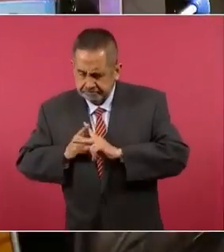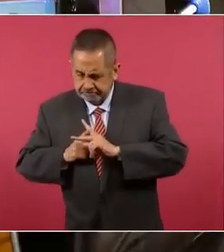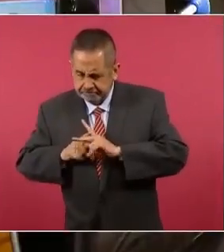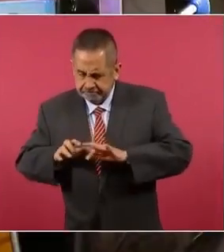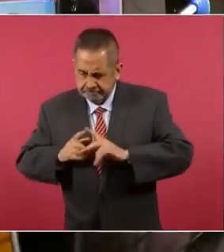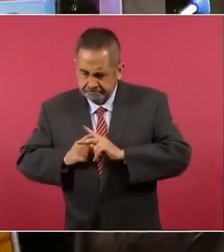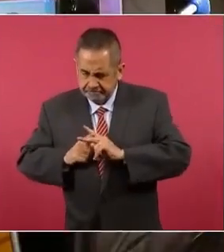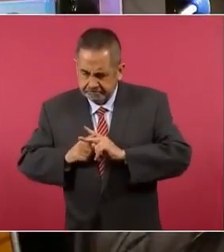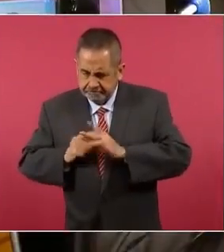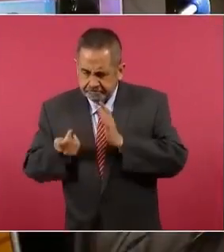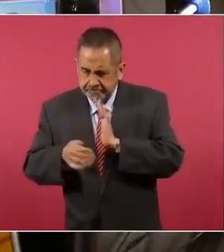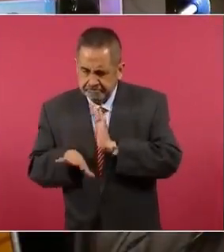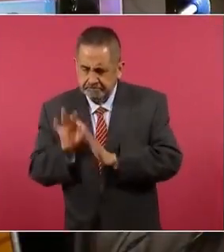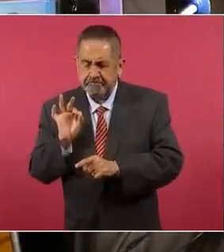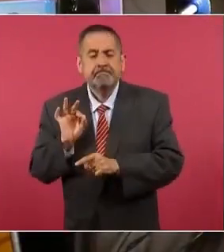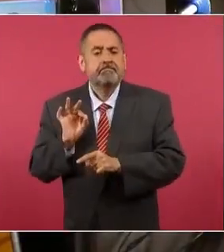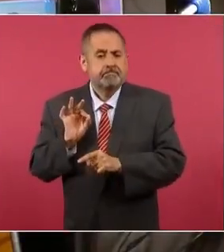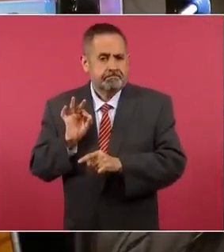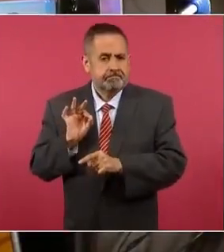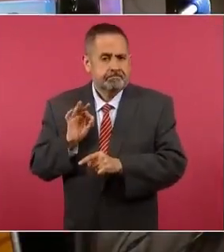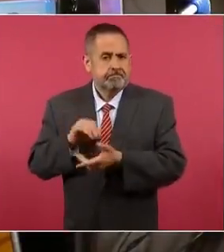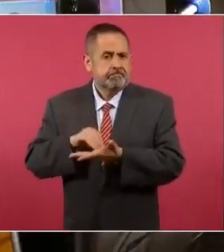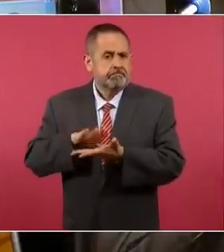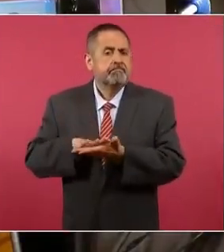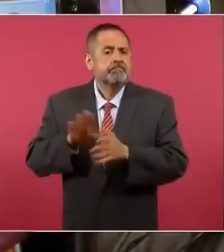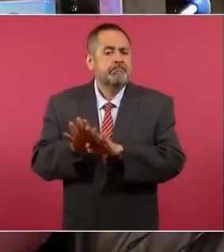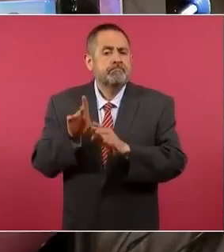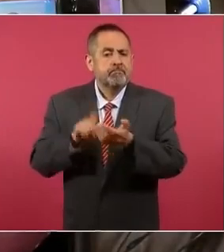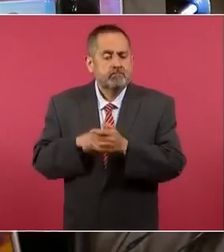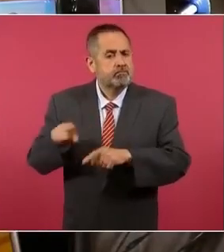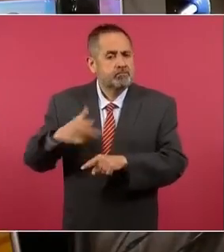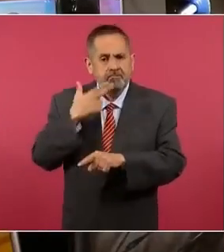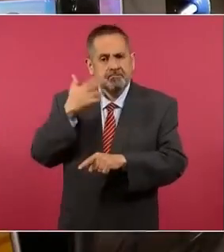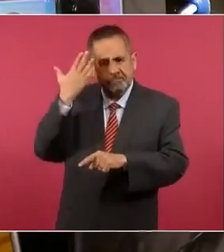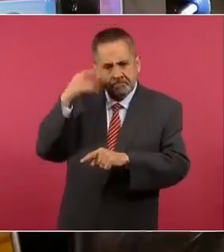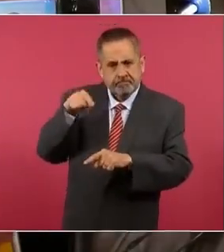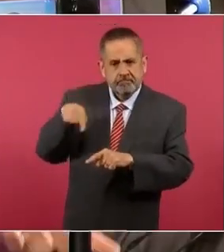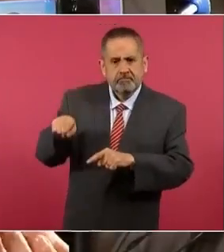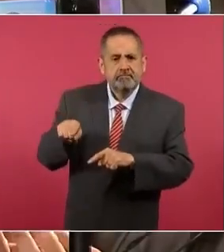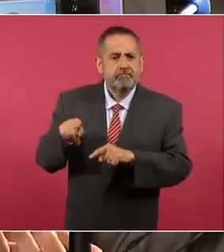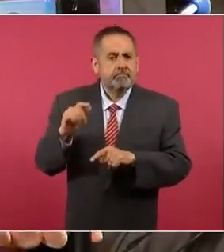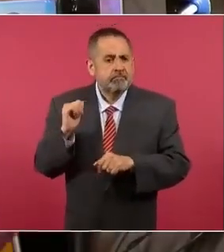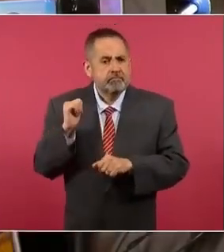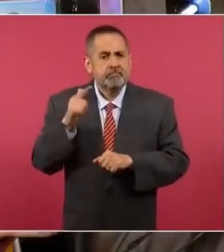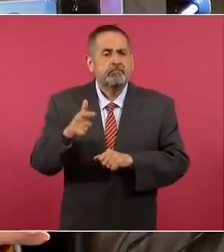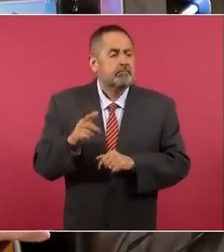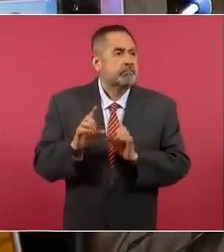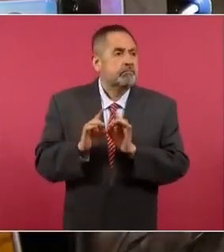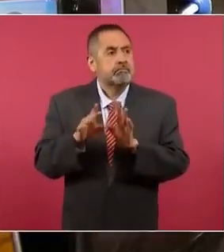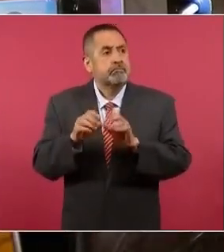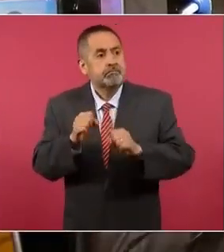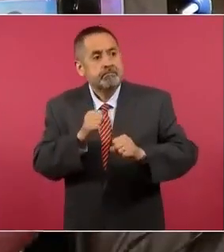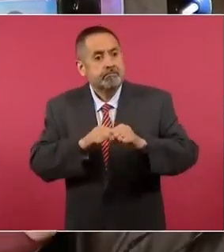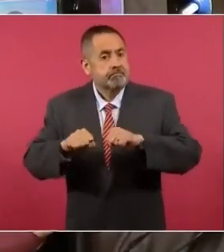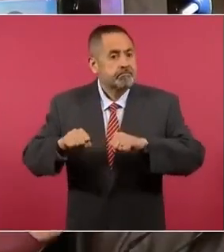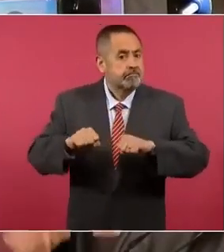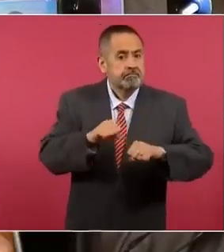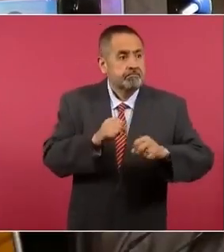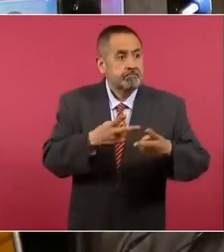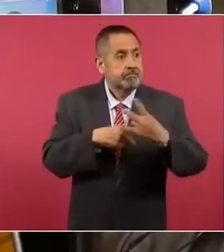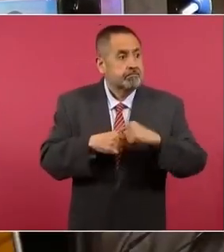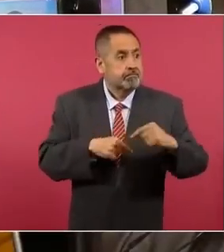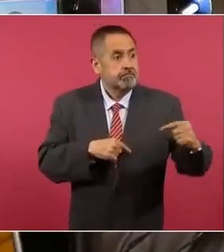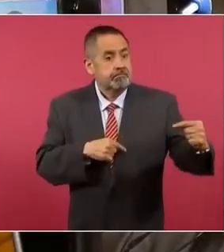y ellos tienen esta herramienta para que cuando sobreviene el sismo, lo mandan